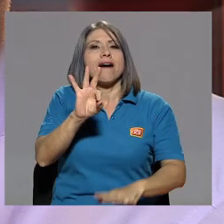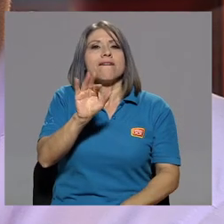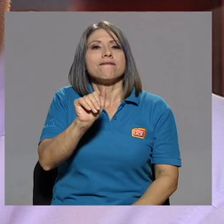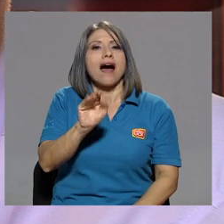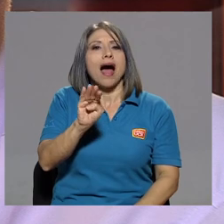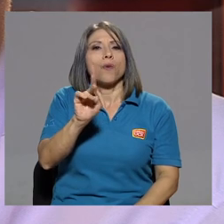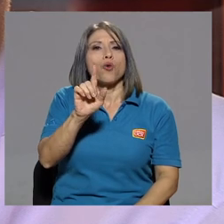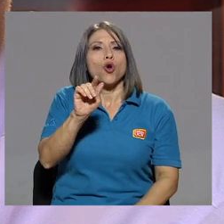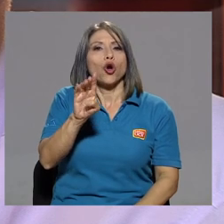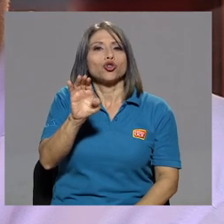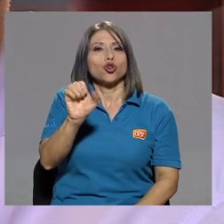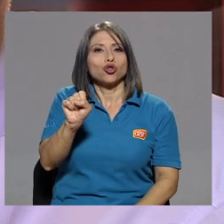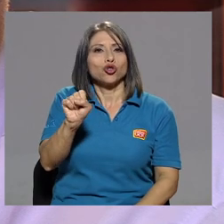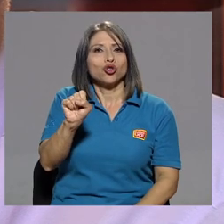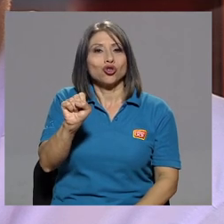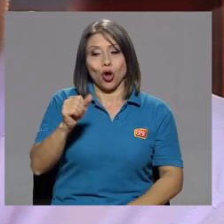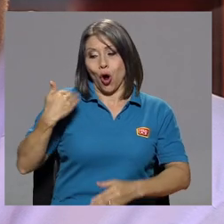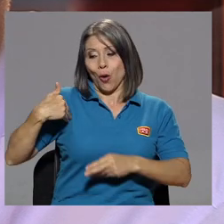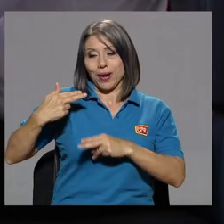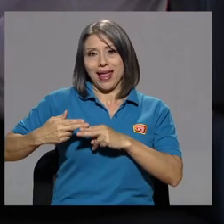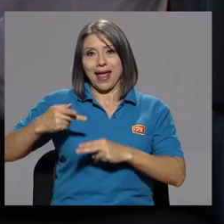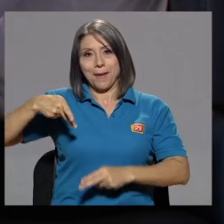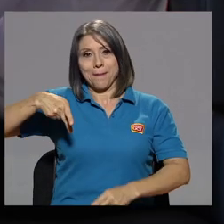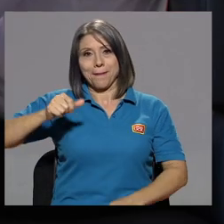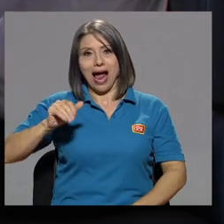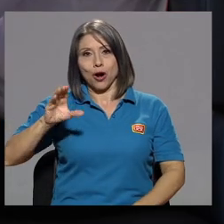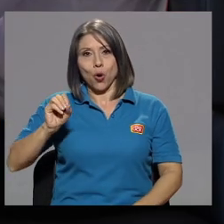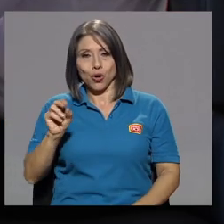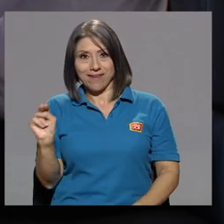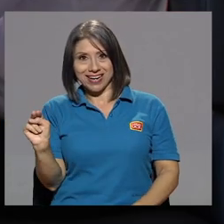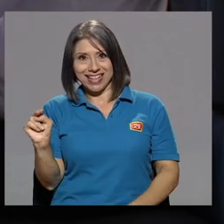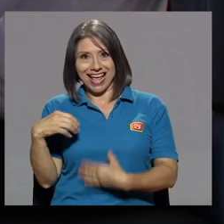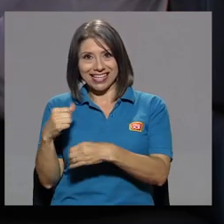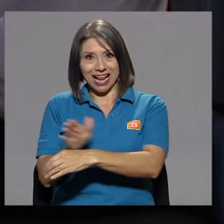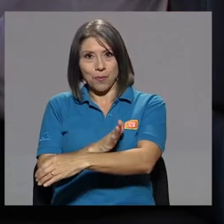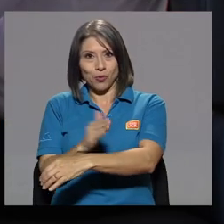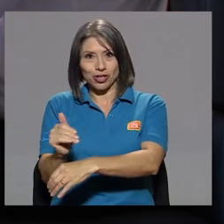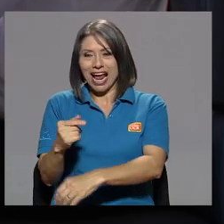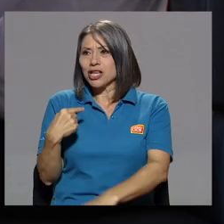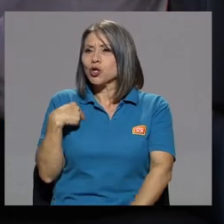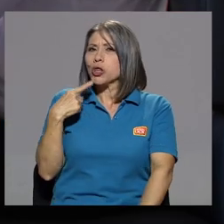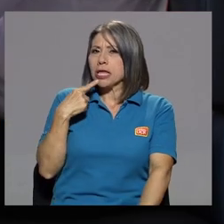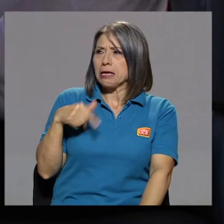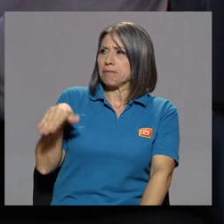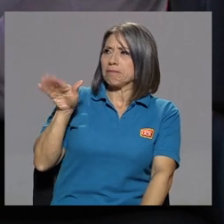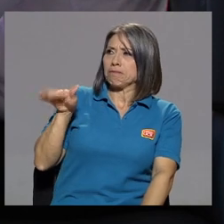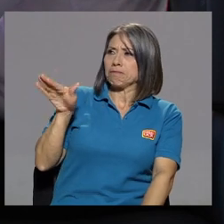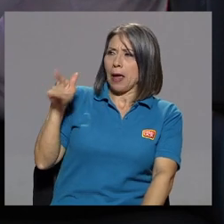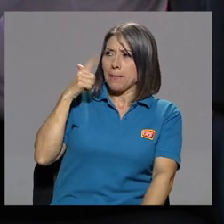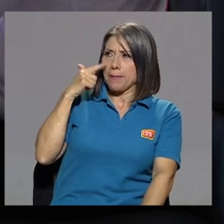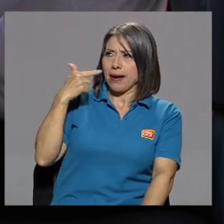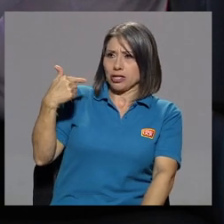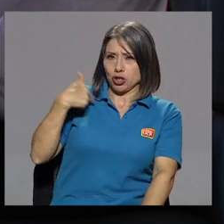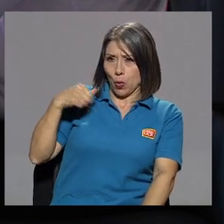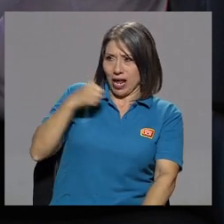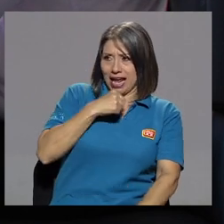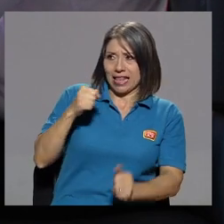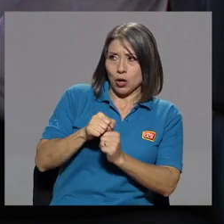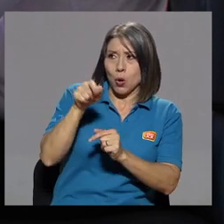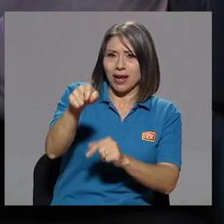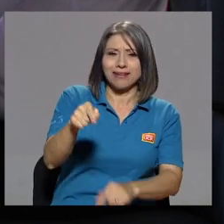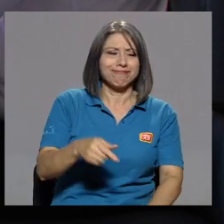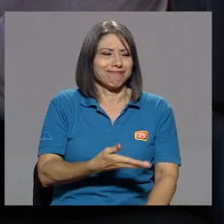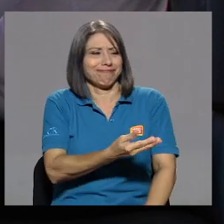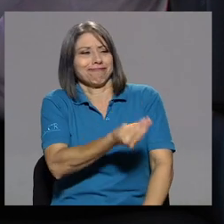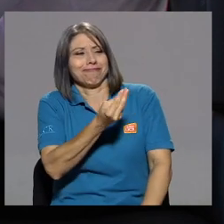que Paco era el que hacía la música, ¿verdad? Y le digo, papá, yo con él voy a cantar alguna vez. Me dice, ay, solo usted